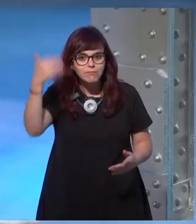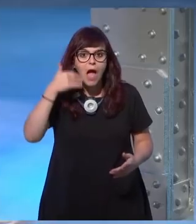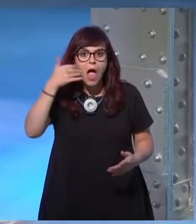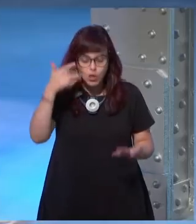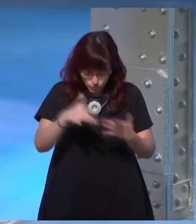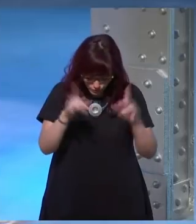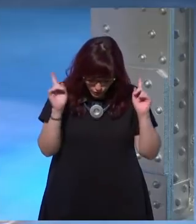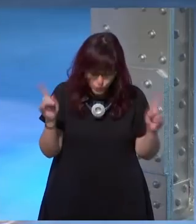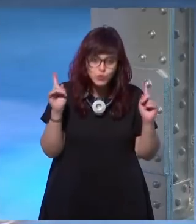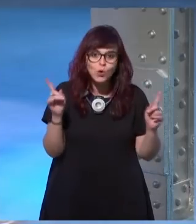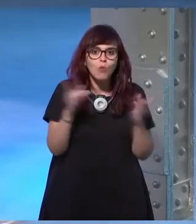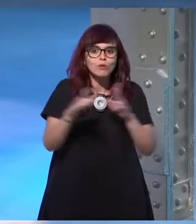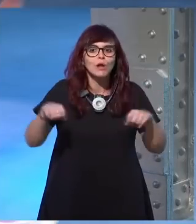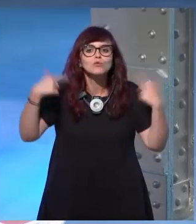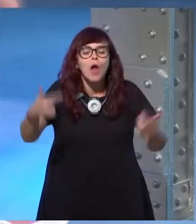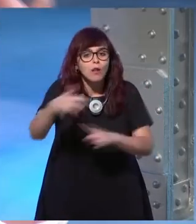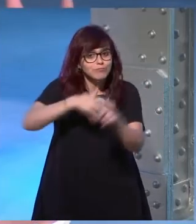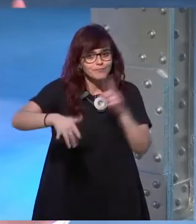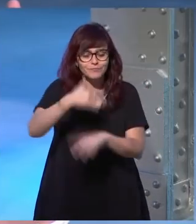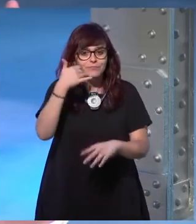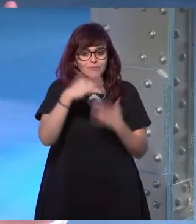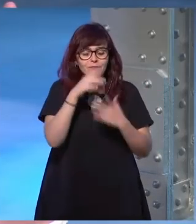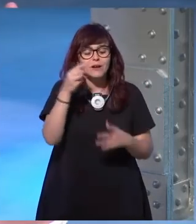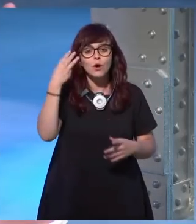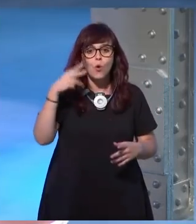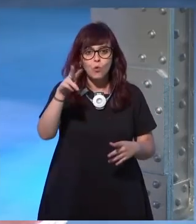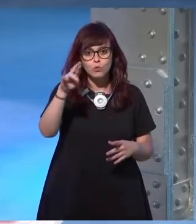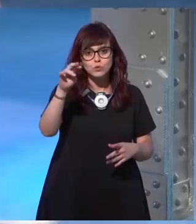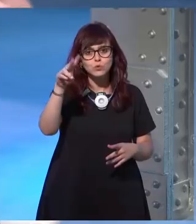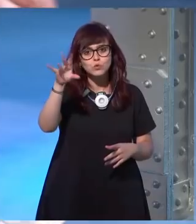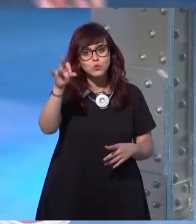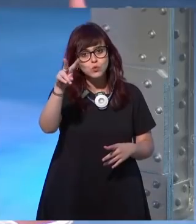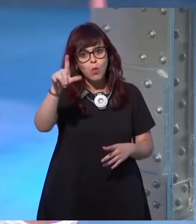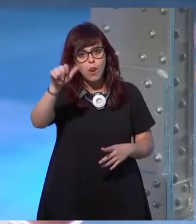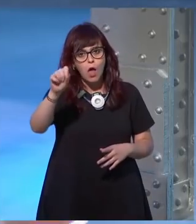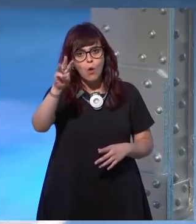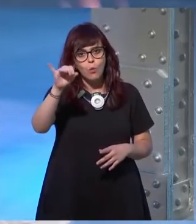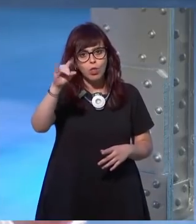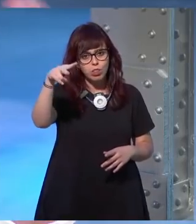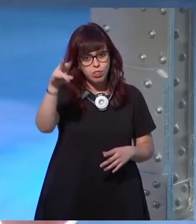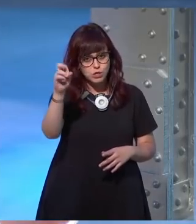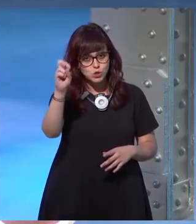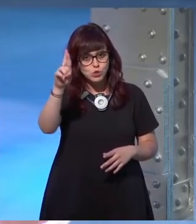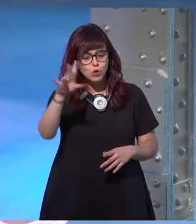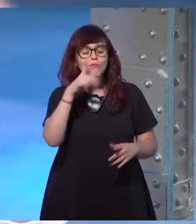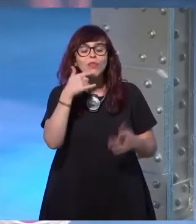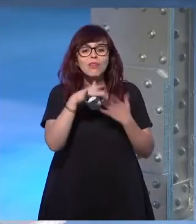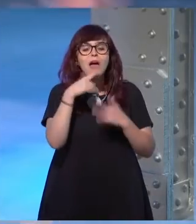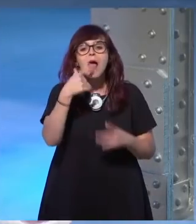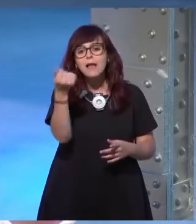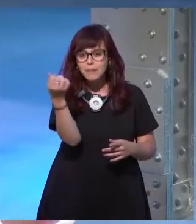no tiene por qué ser natural úrsula úrsula winchers dijo en una ocasión que el capitalismo